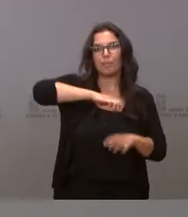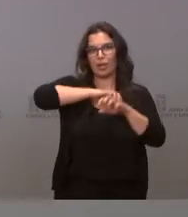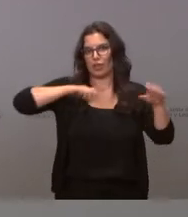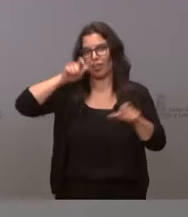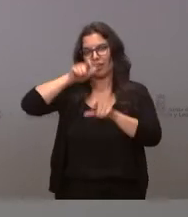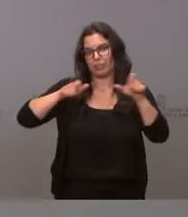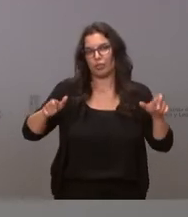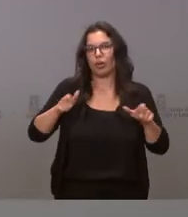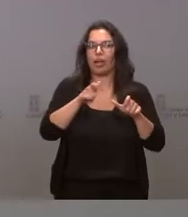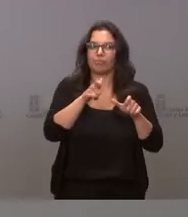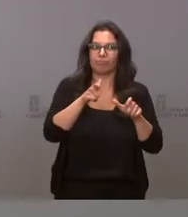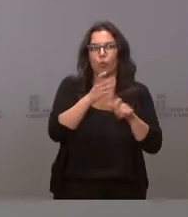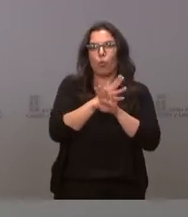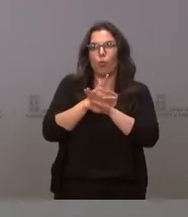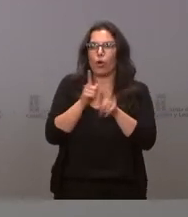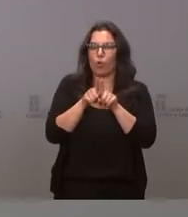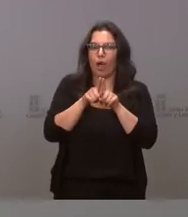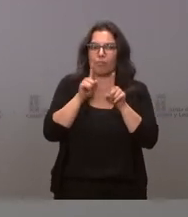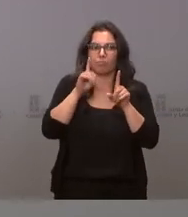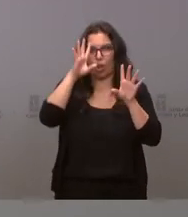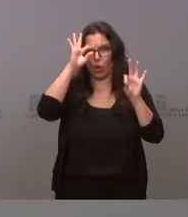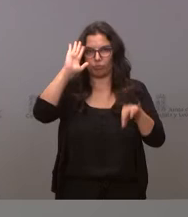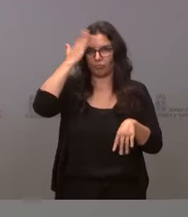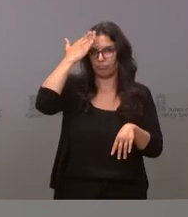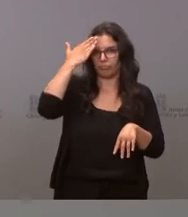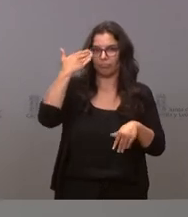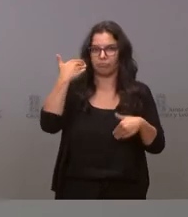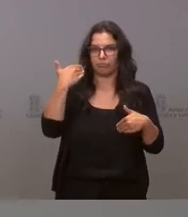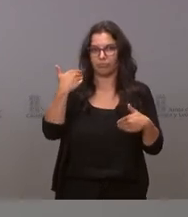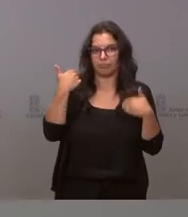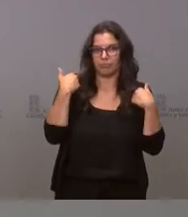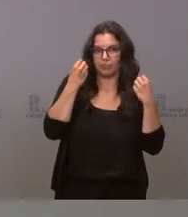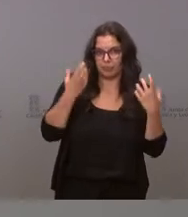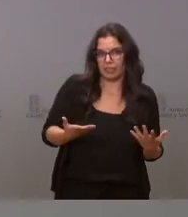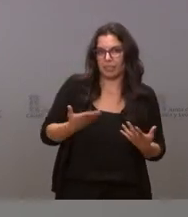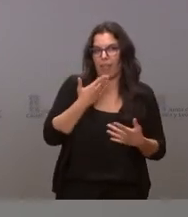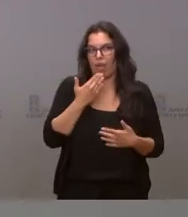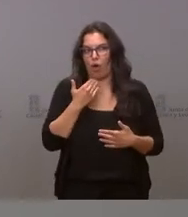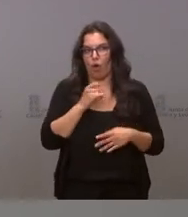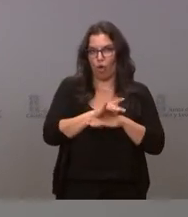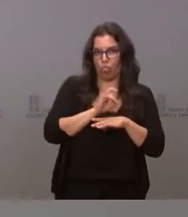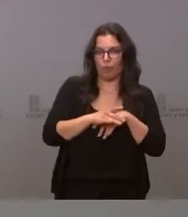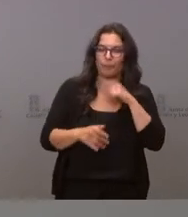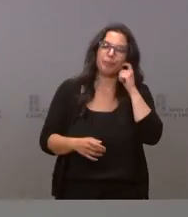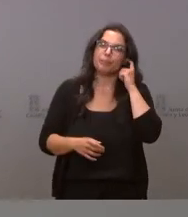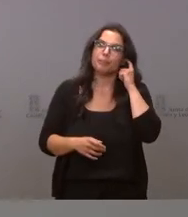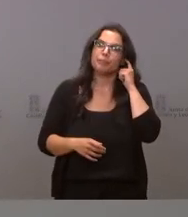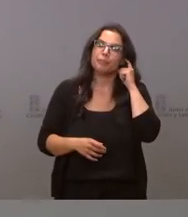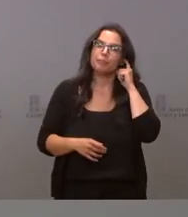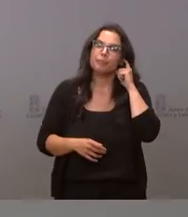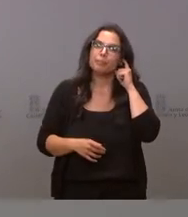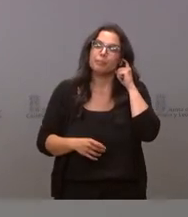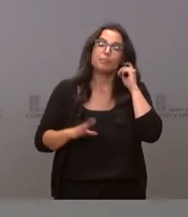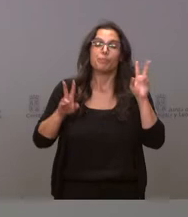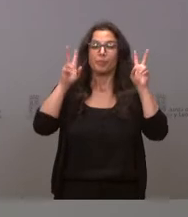personas que tienen en el juego de una forma saludable a la hora de emplear su ocio y tiempo libre. Pero volviendo al tema